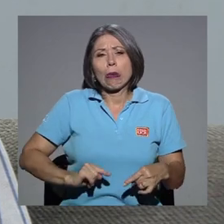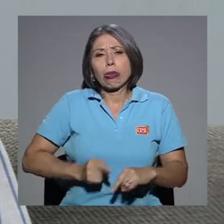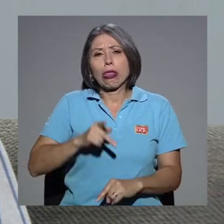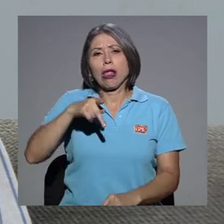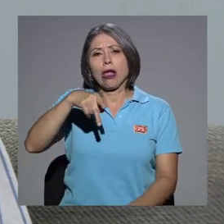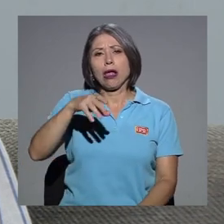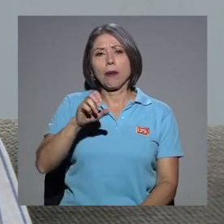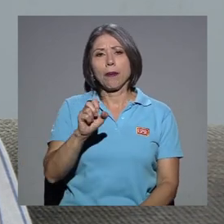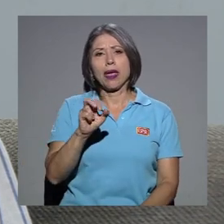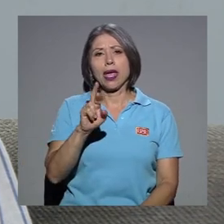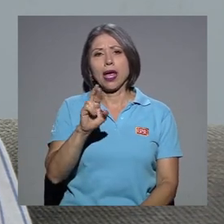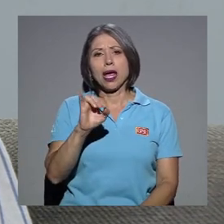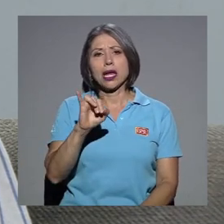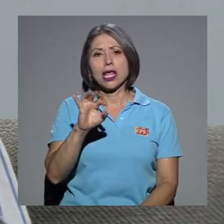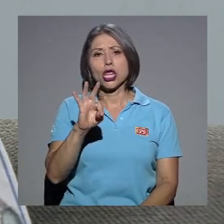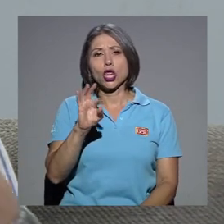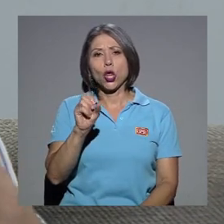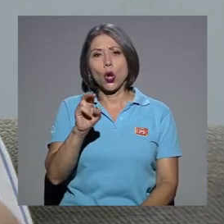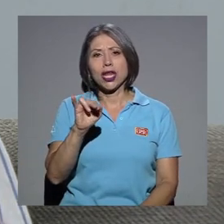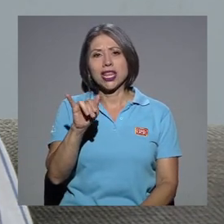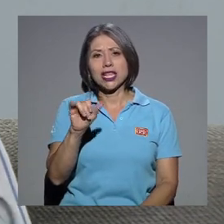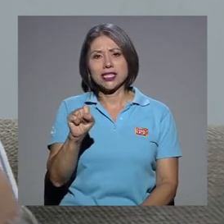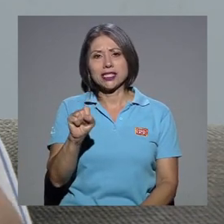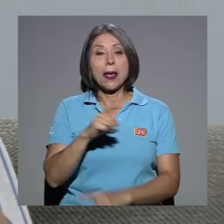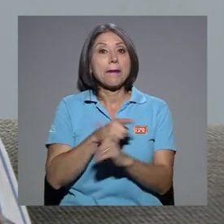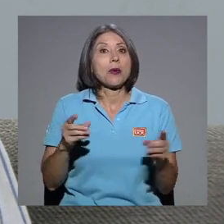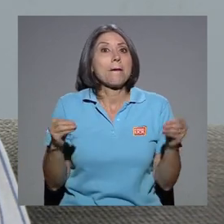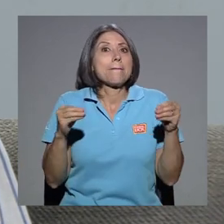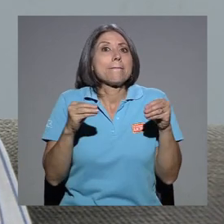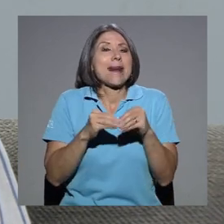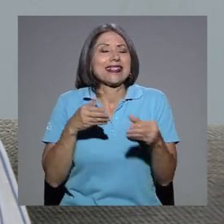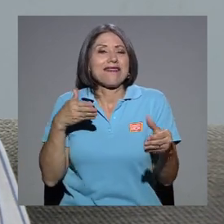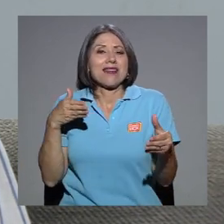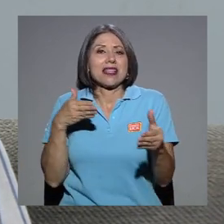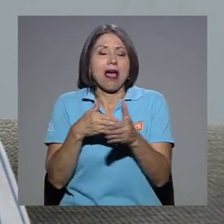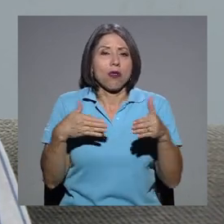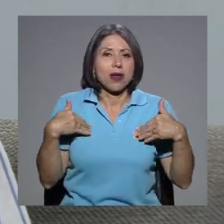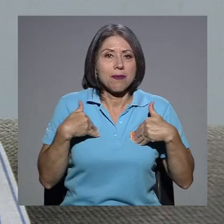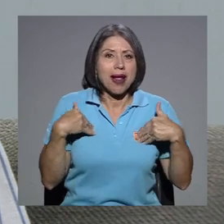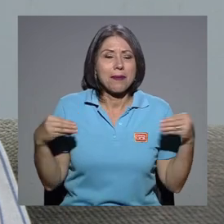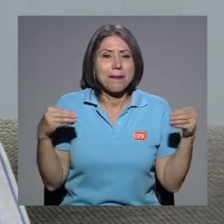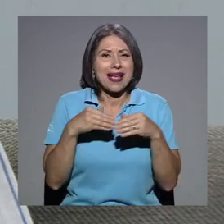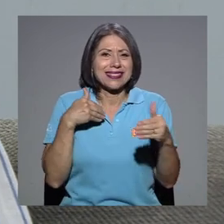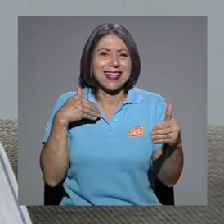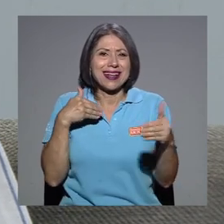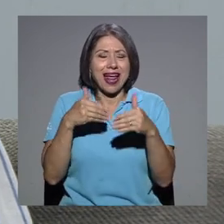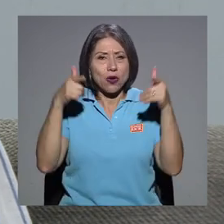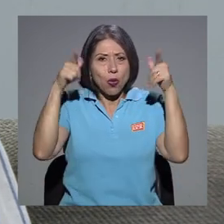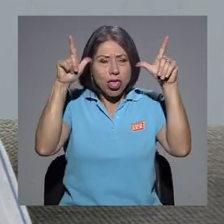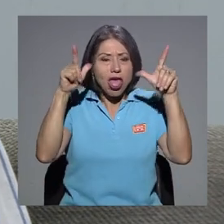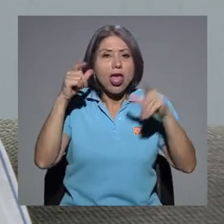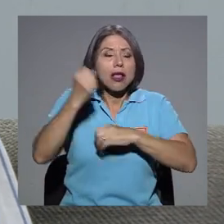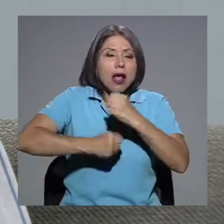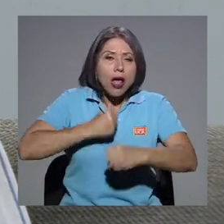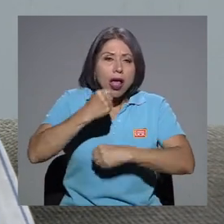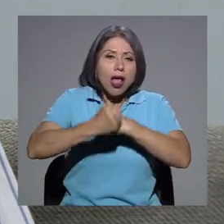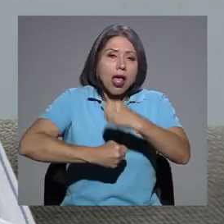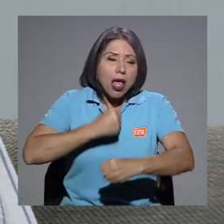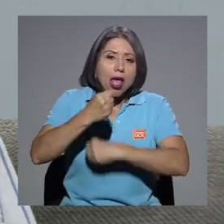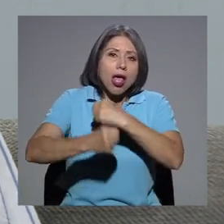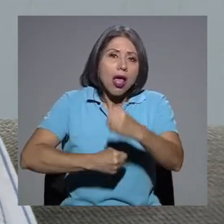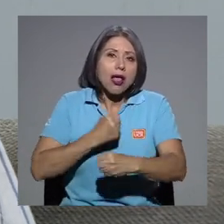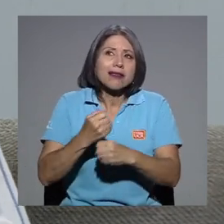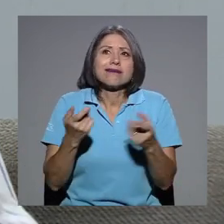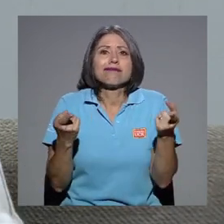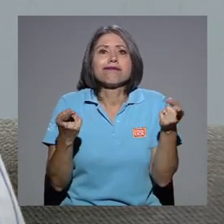el animal más afectado, más cercano que tenemos son los bovinos, y todos los años les dan con coronavirus